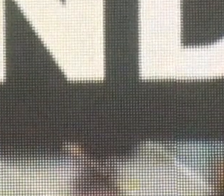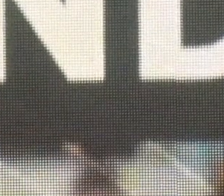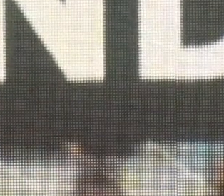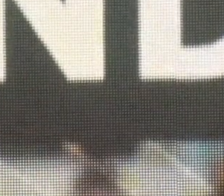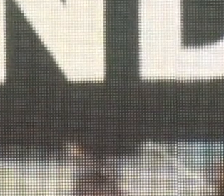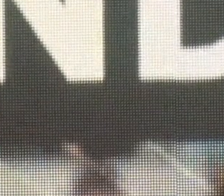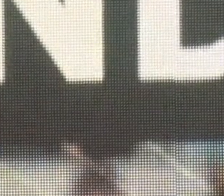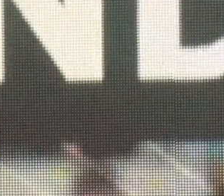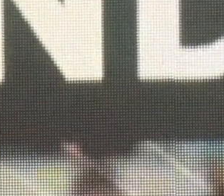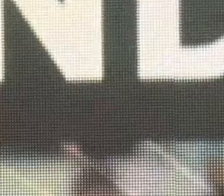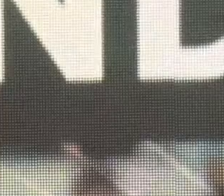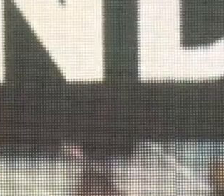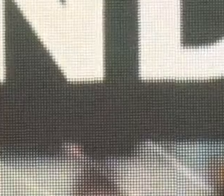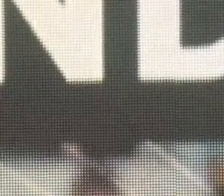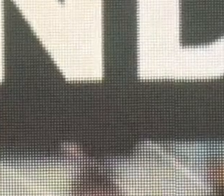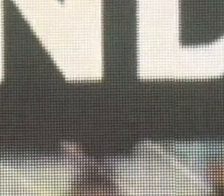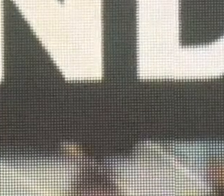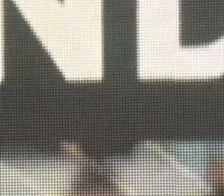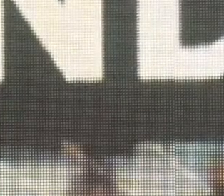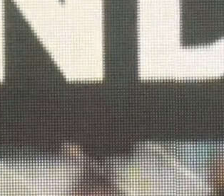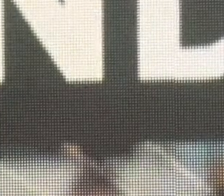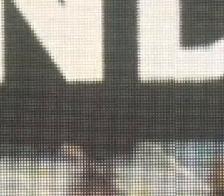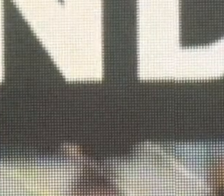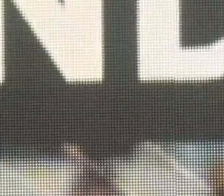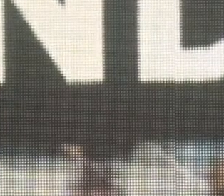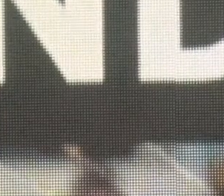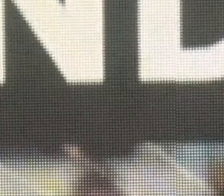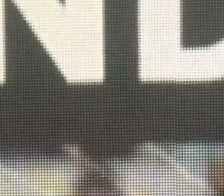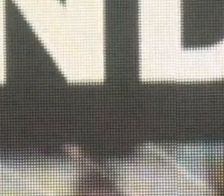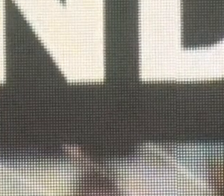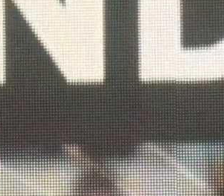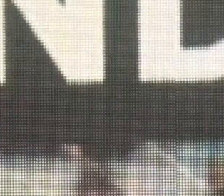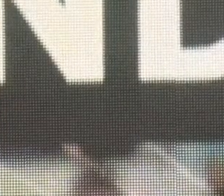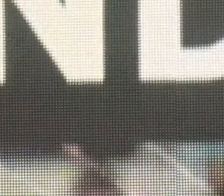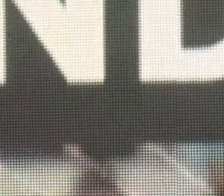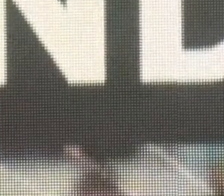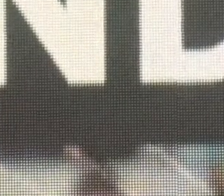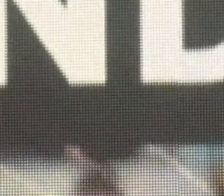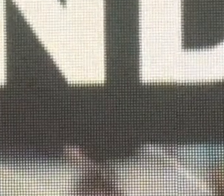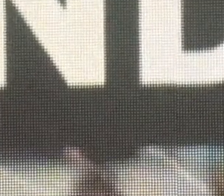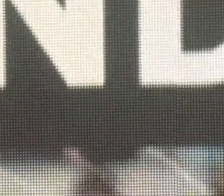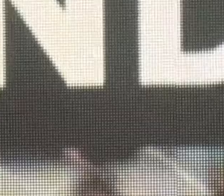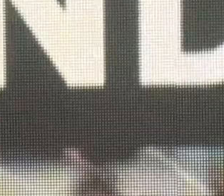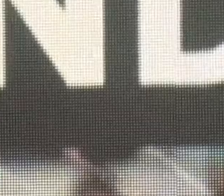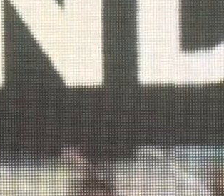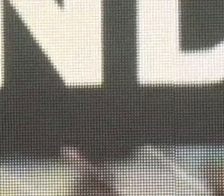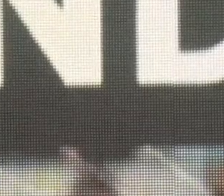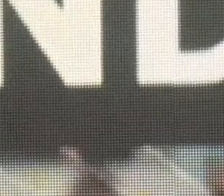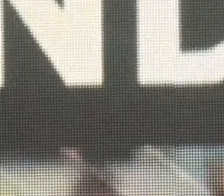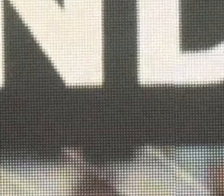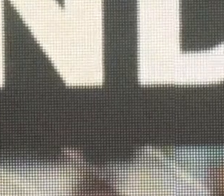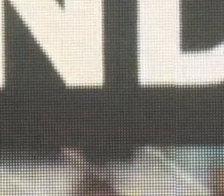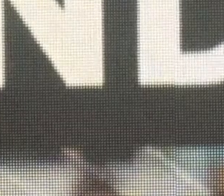Fue presidente de AEA, Asociación Empresaria Argentino, del 2002 al 2009, una gran labor, como